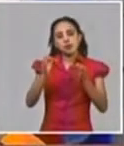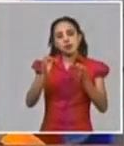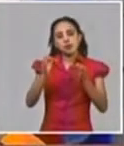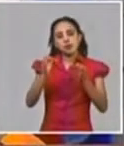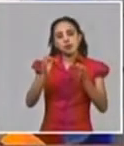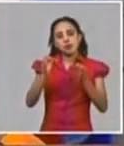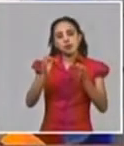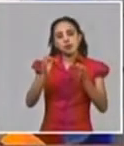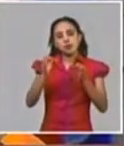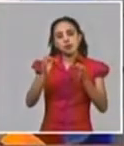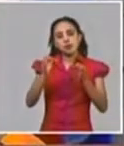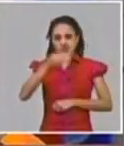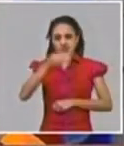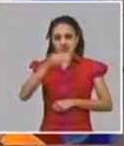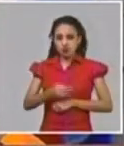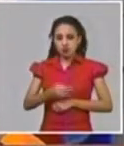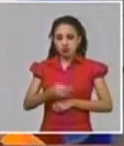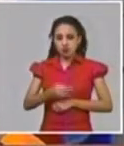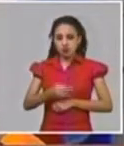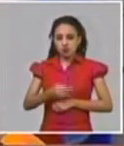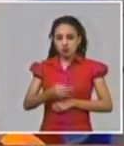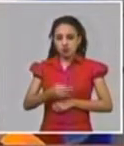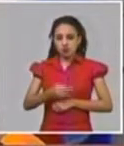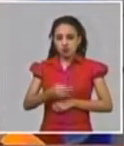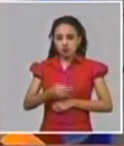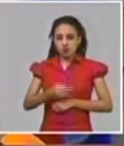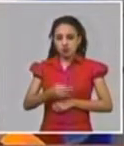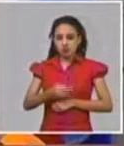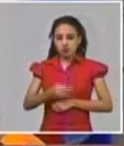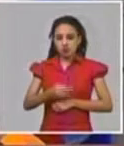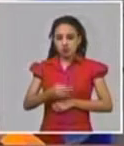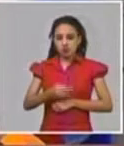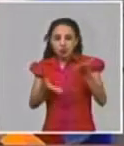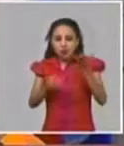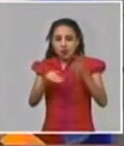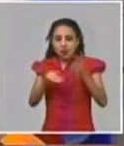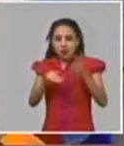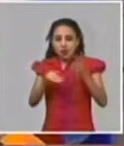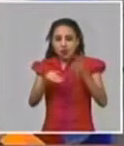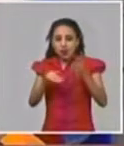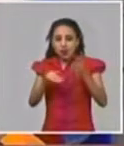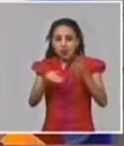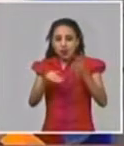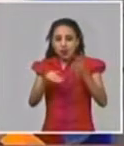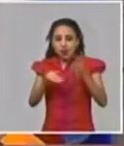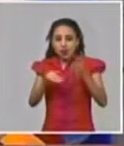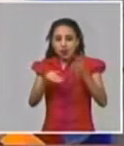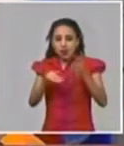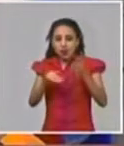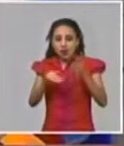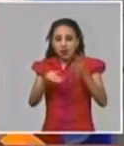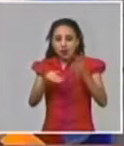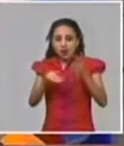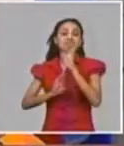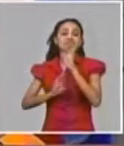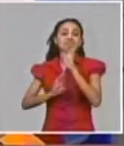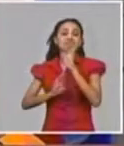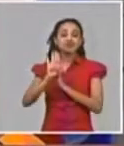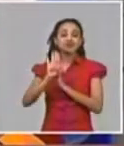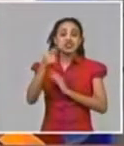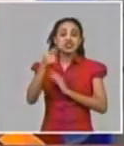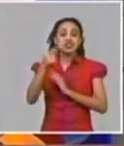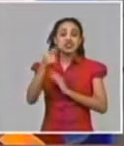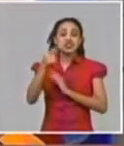tenga una expectativa de vida comparable con uno de los países desarrollados y así se comporta entonces el cuadro de salud de la población es decir la presencia de